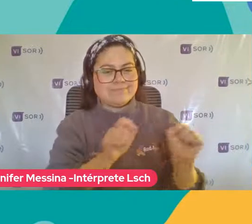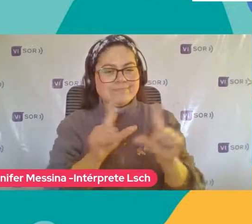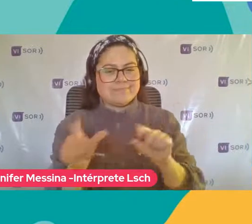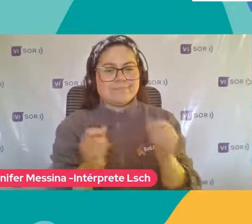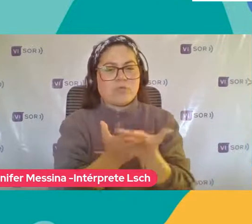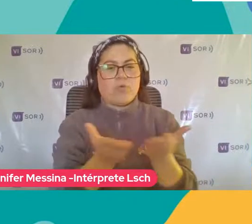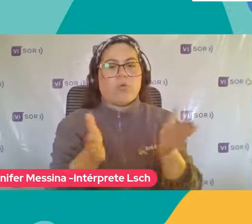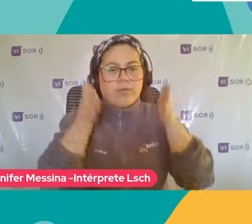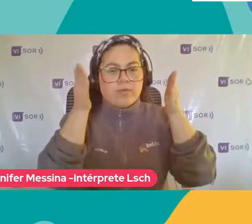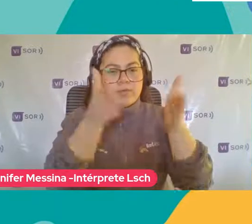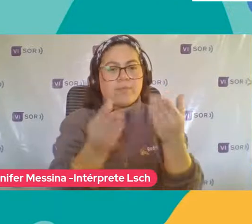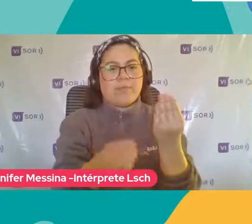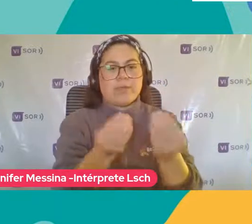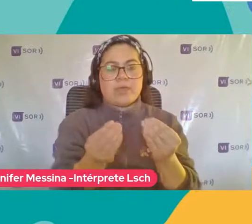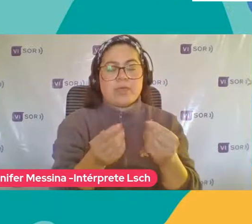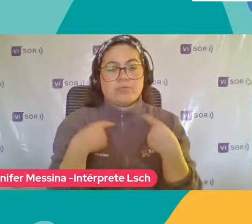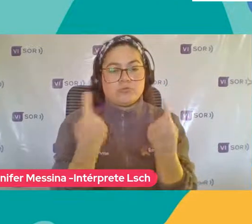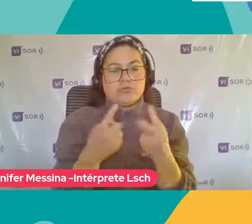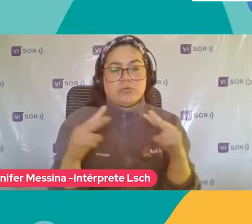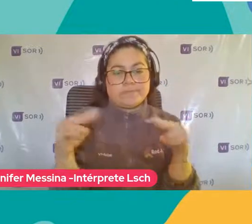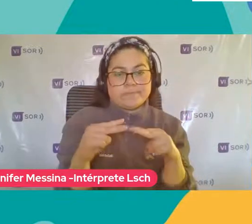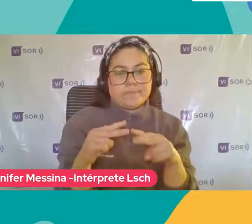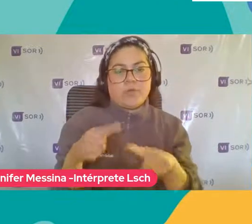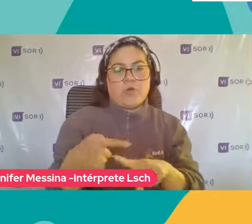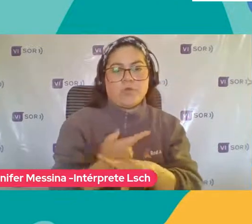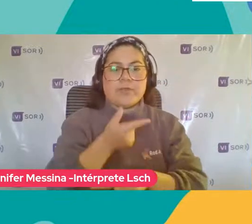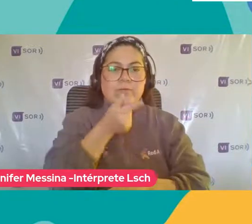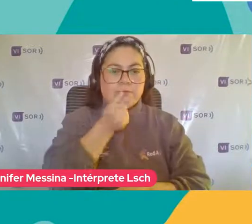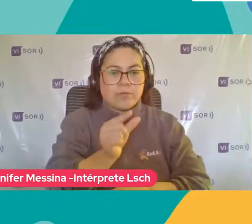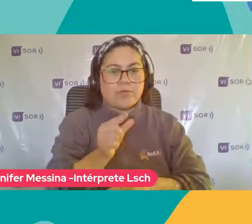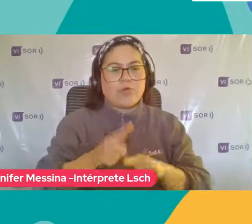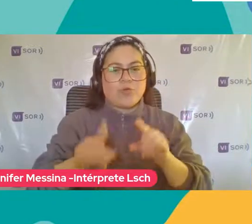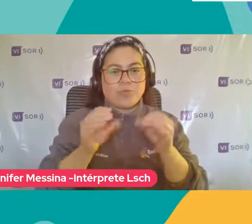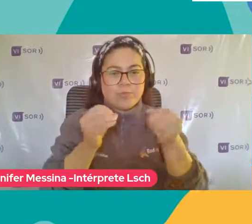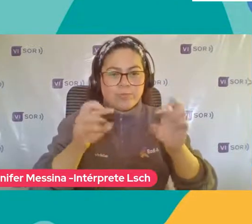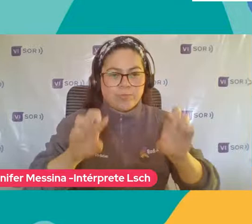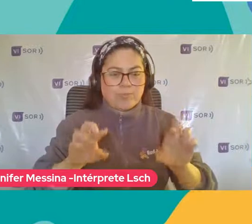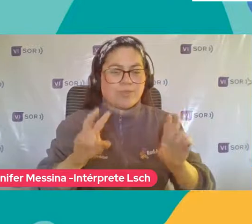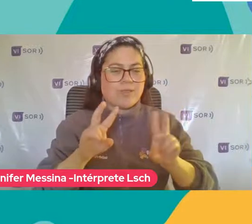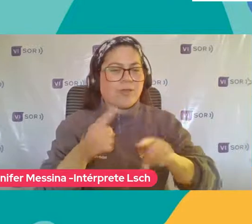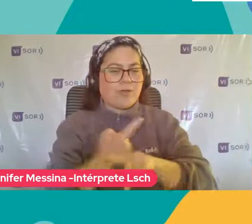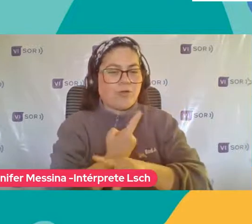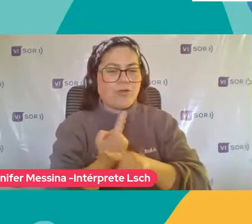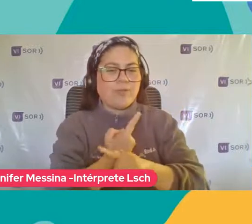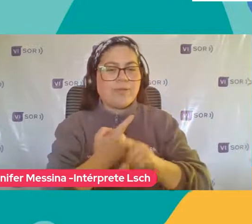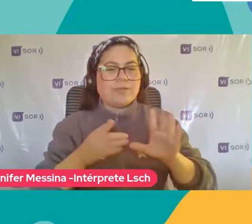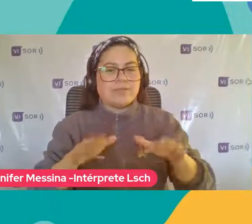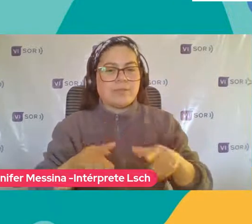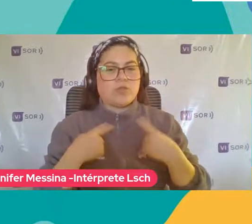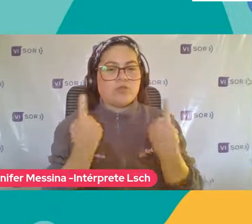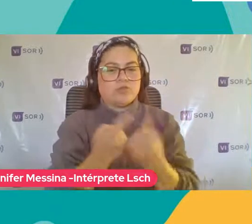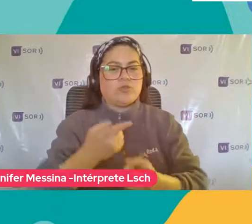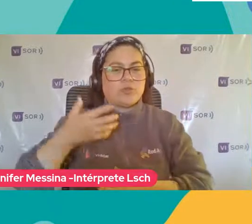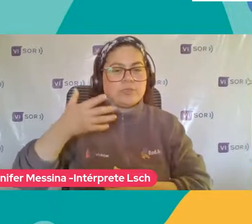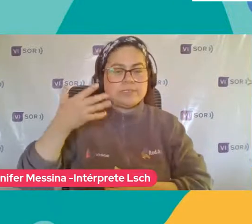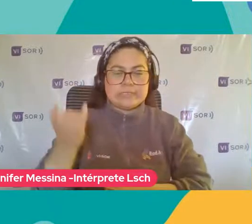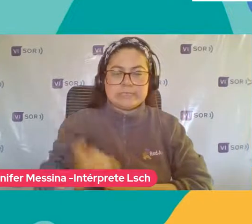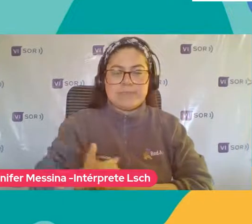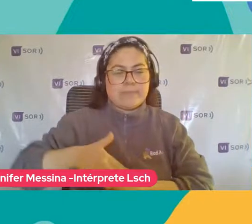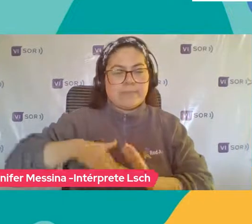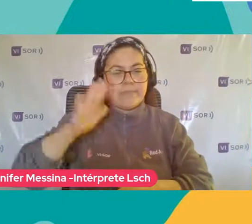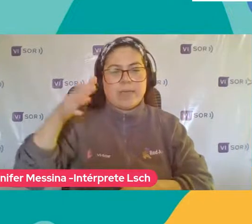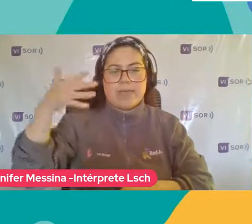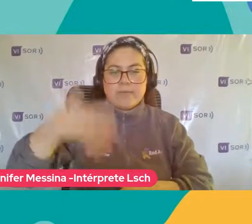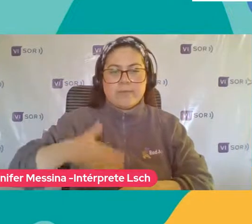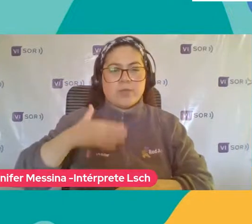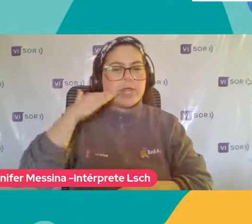yo Nos volvamos a encontrar En esta O en otra oportunidad Hablando por supuesto De lo que para nosotros Son siempre Los primeros